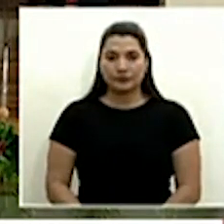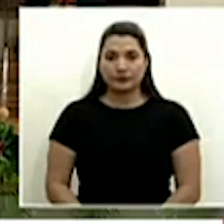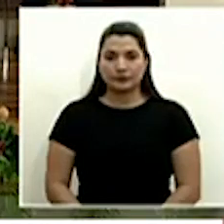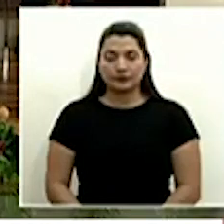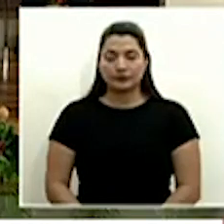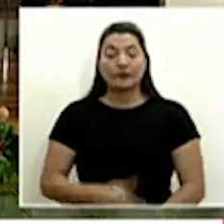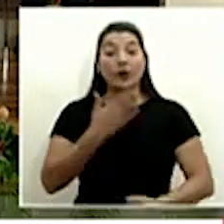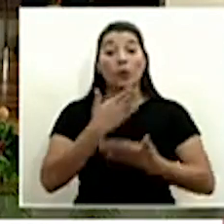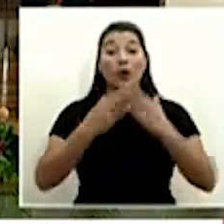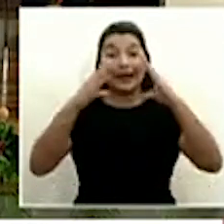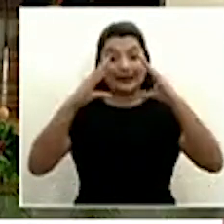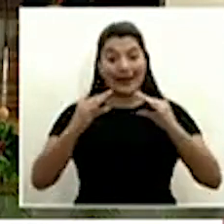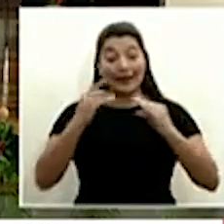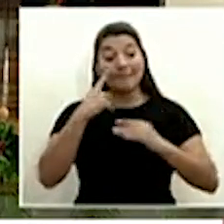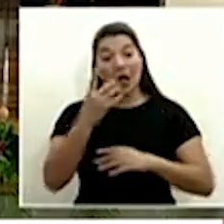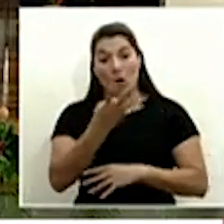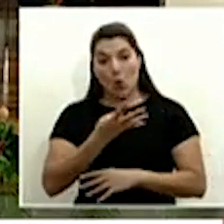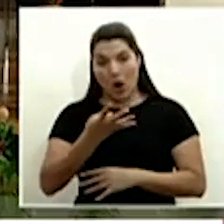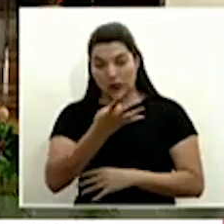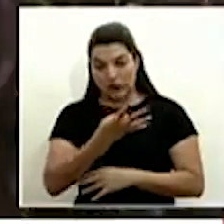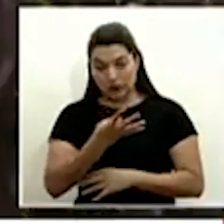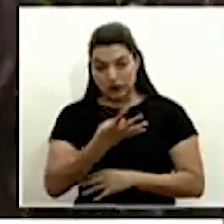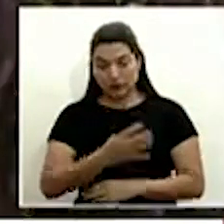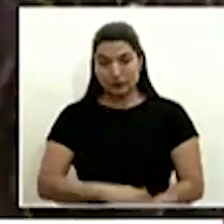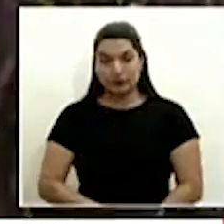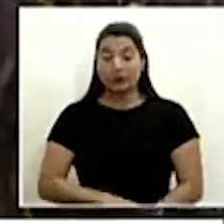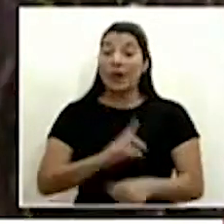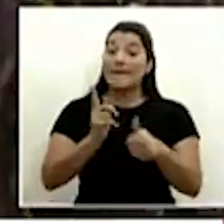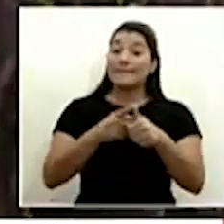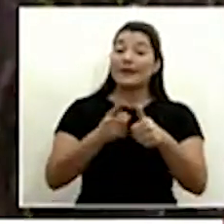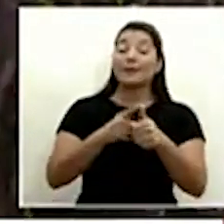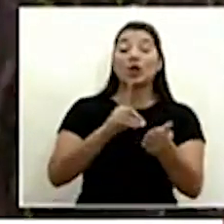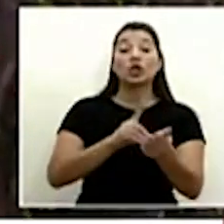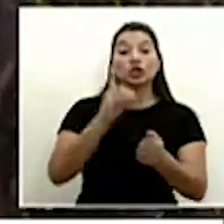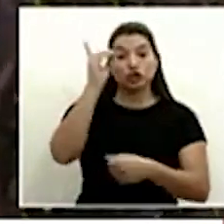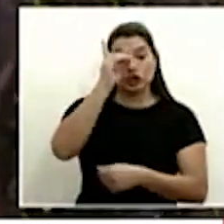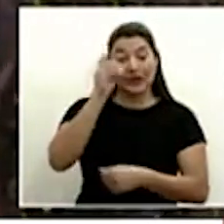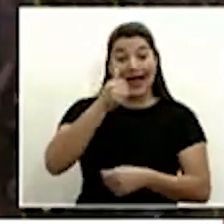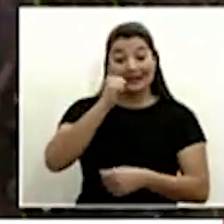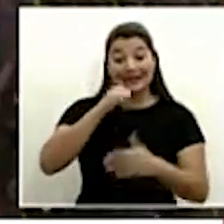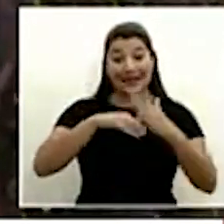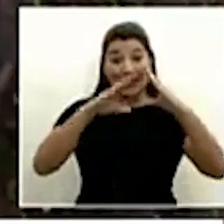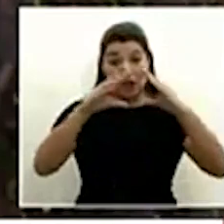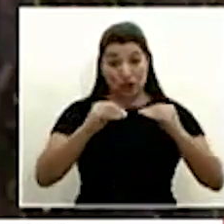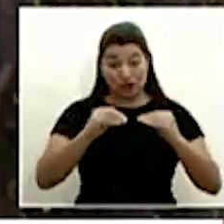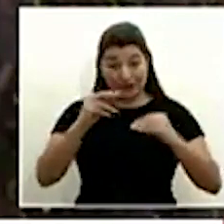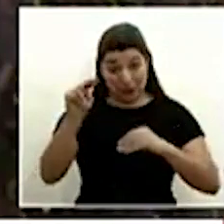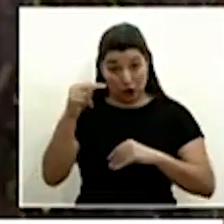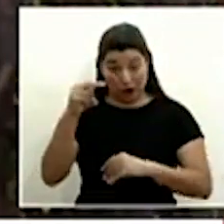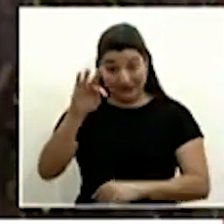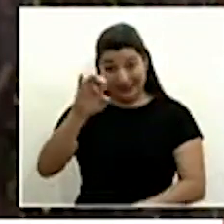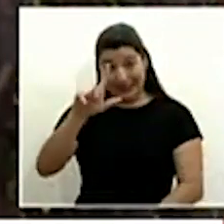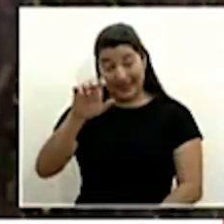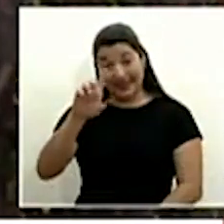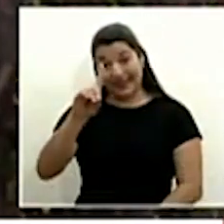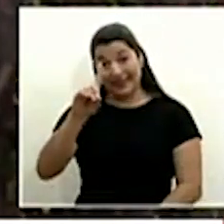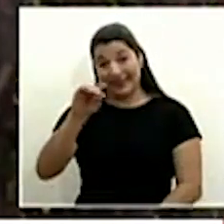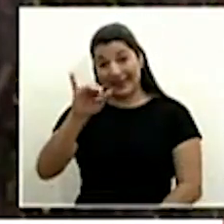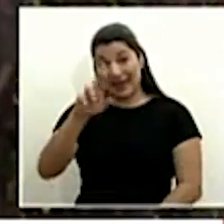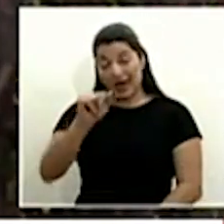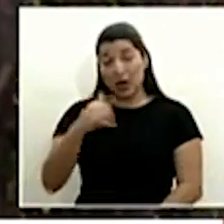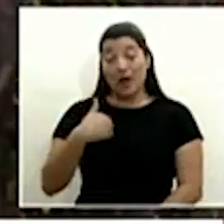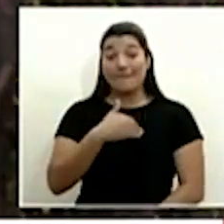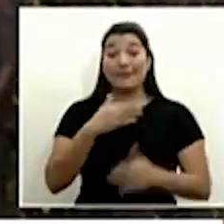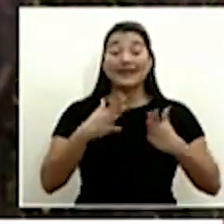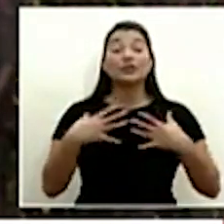Muy buenas tardes para los cuatro primero para don Daniel Salas anoche en Noticias Telediario la ex ministra de salud doña